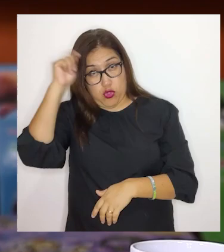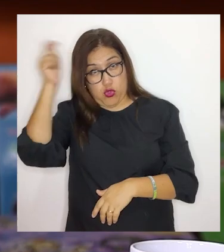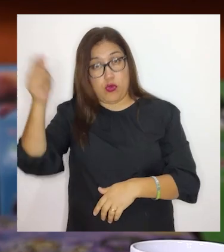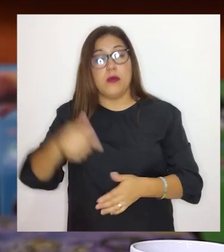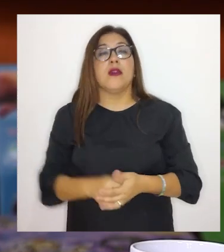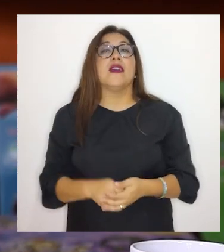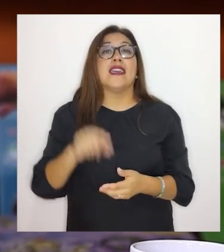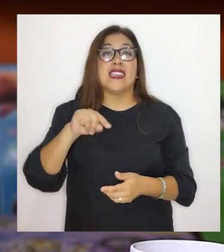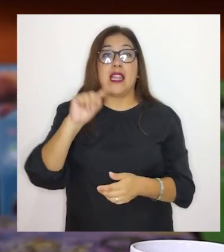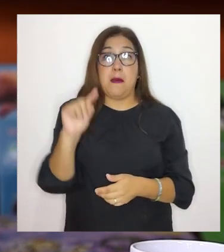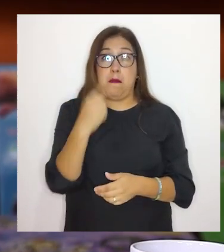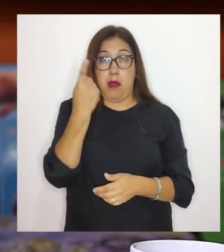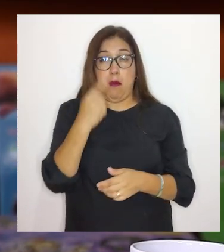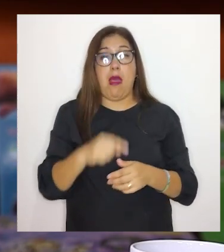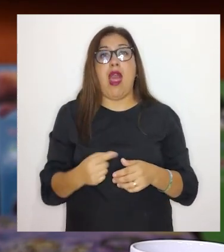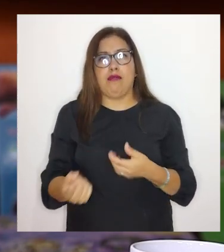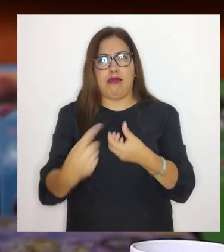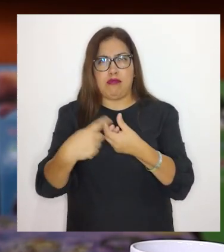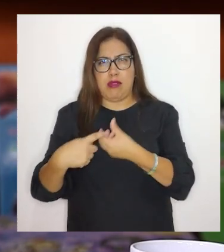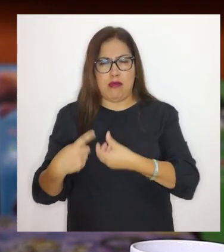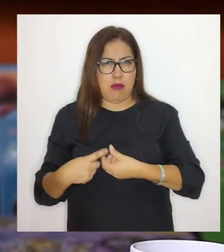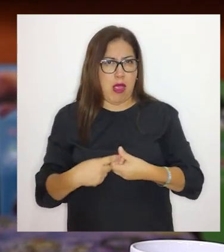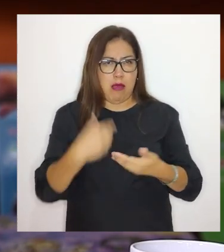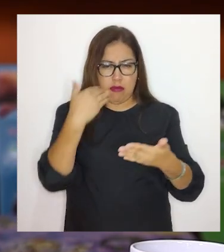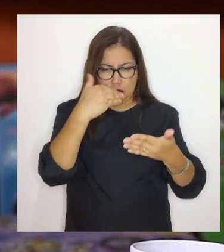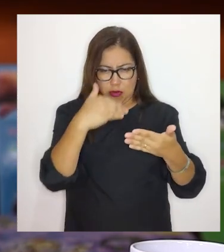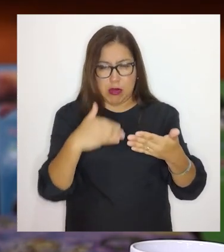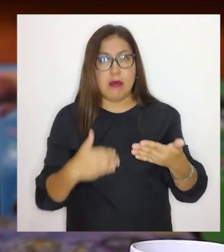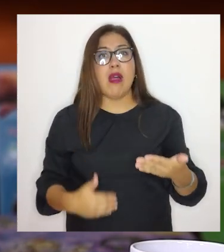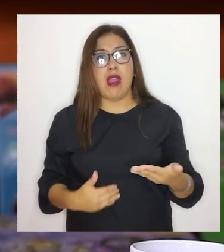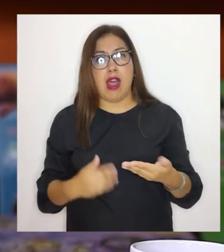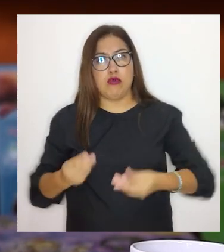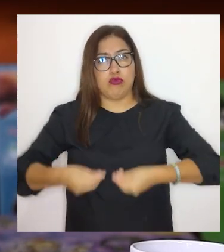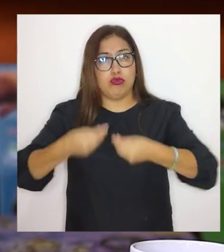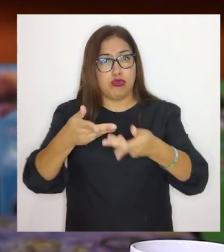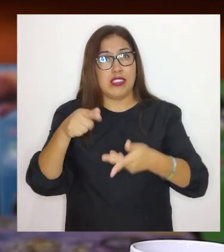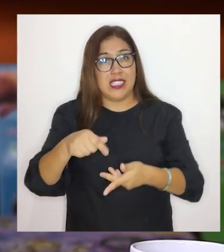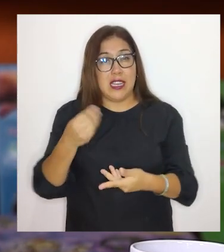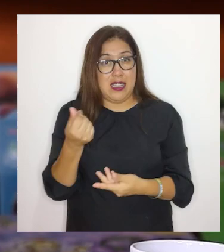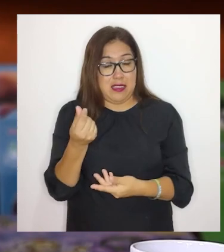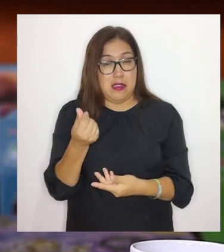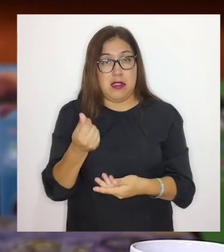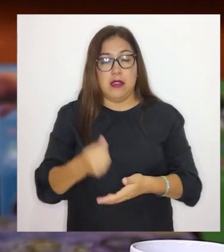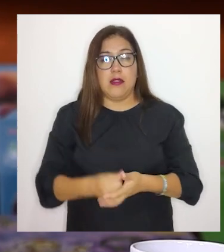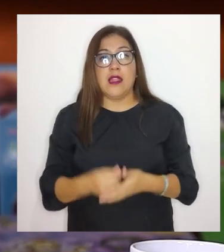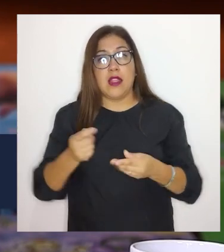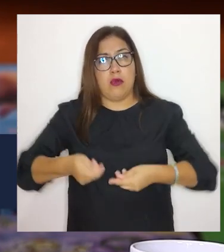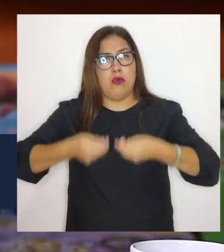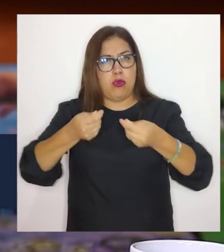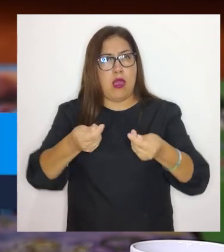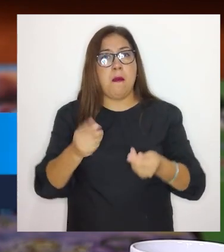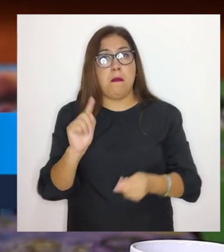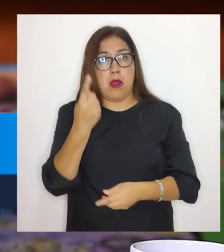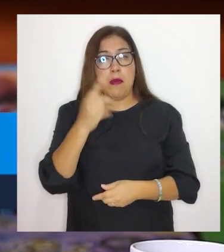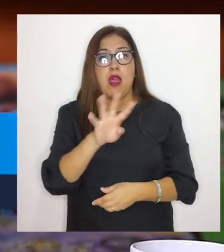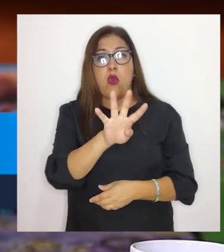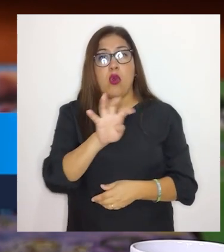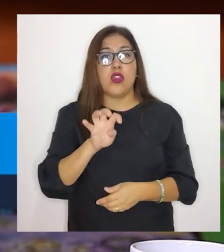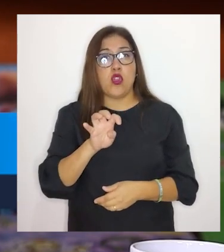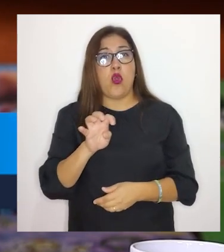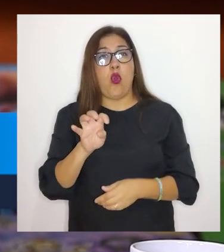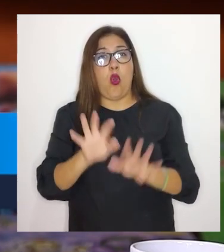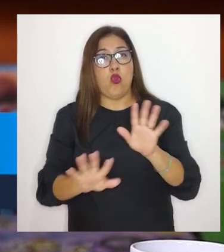Y además, en su primer padrón de otorgamiento de esta pensión no contributiva, se otorga a